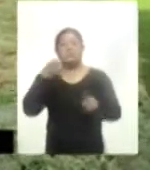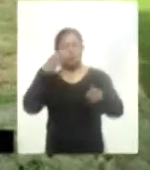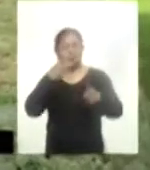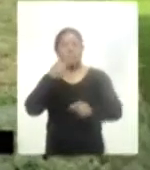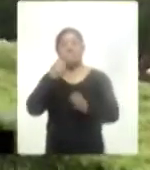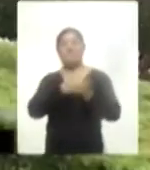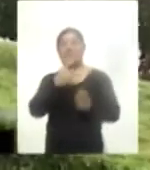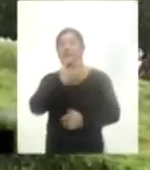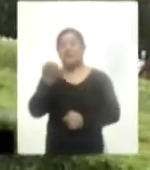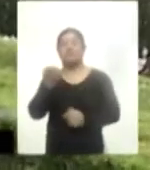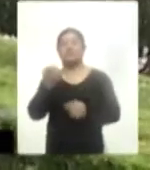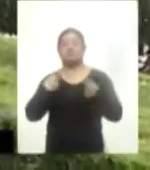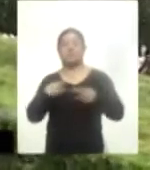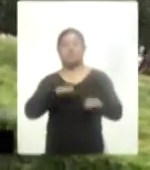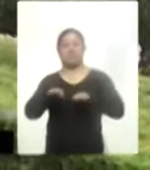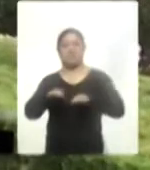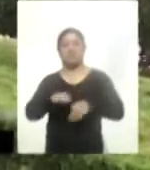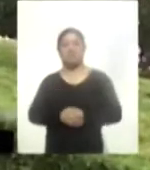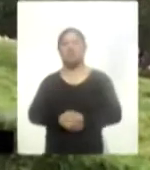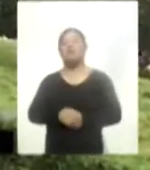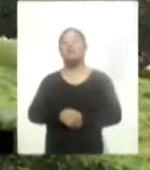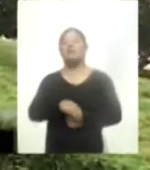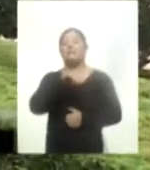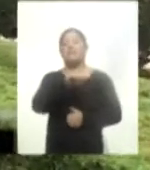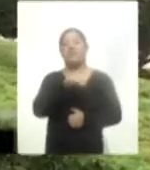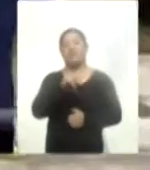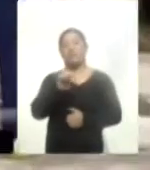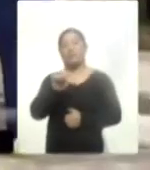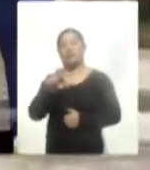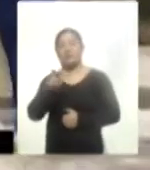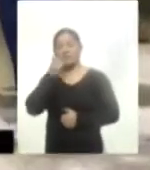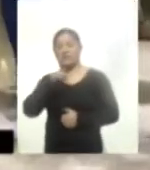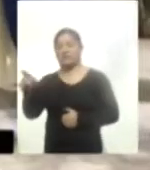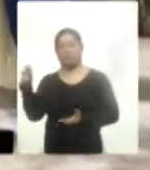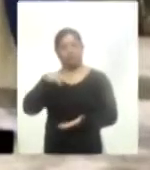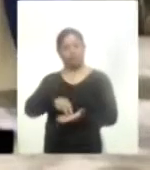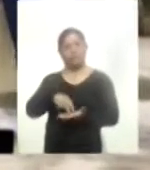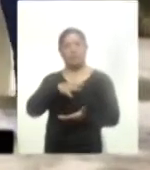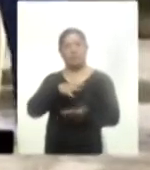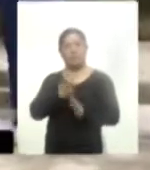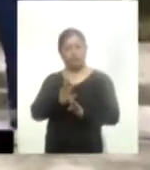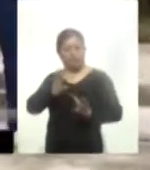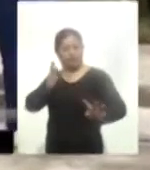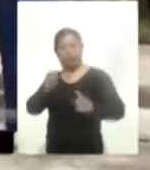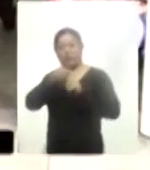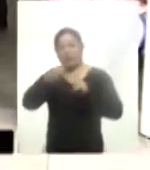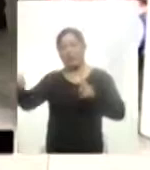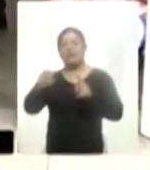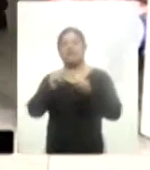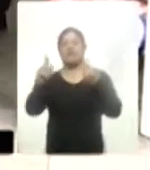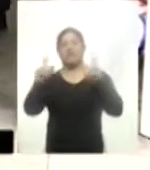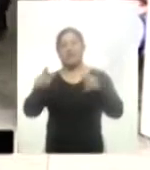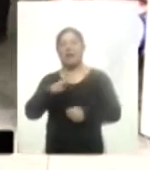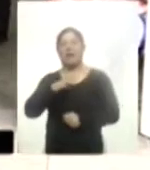1.500 espacios laborales. Manuel Camacho destacó que el reclutamiento presencial organizado a través del Servicio Nacional del Empleo en Tlaxcala